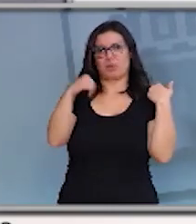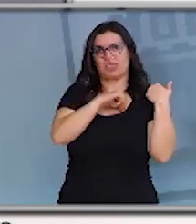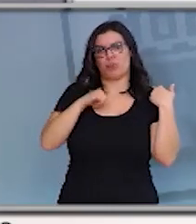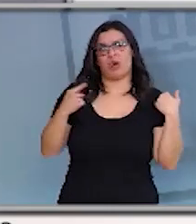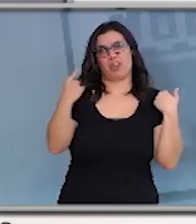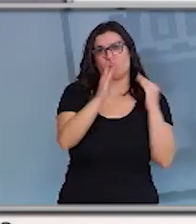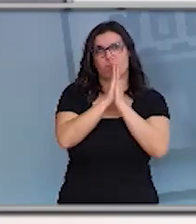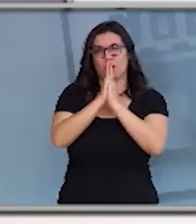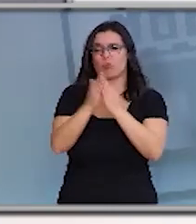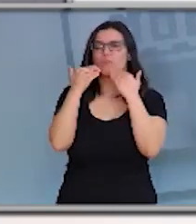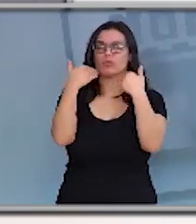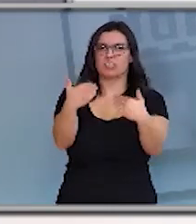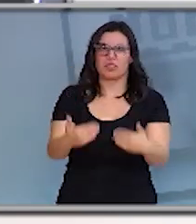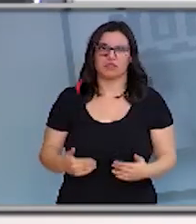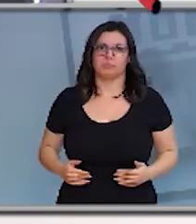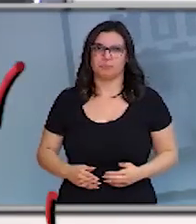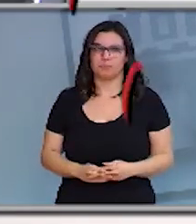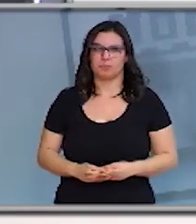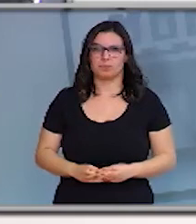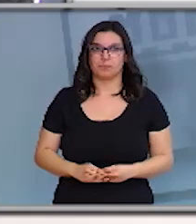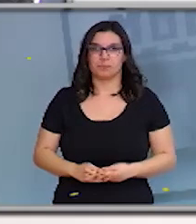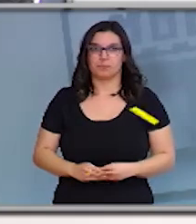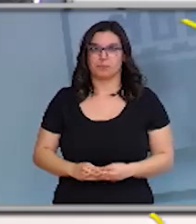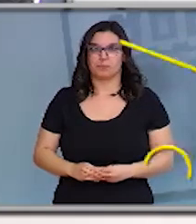Muchas gracias a todos Gracias